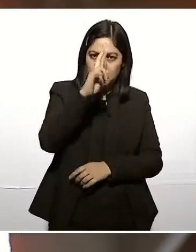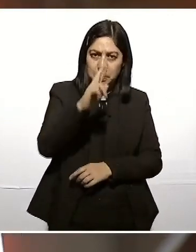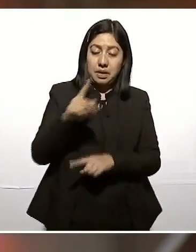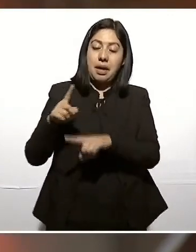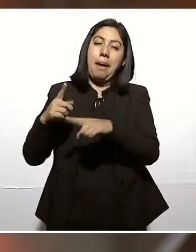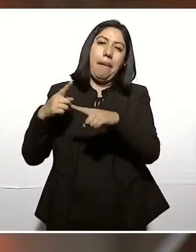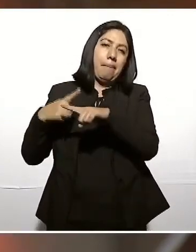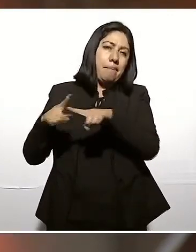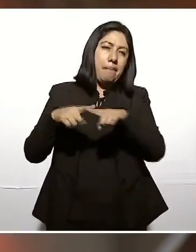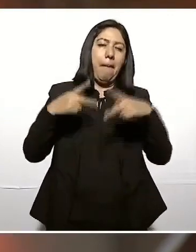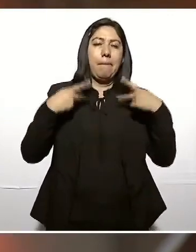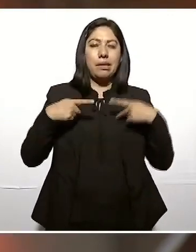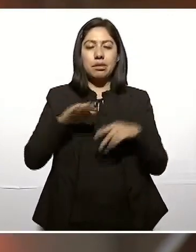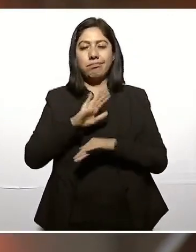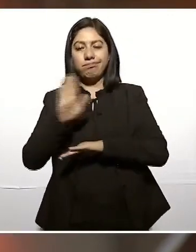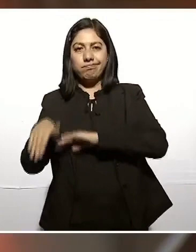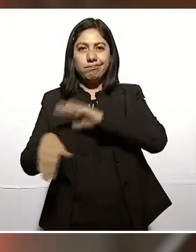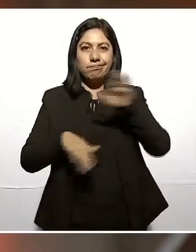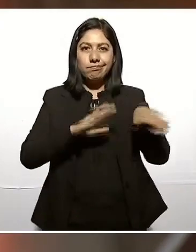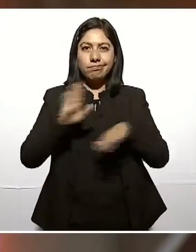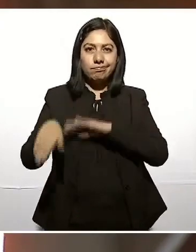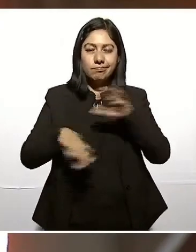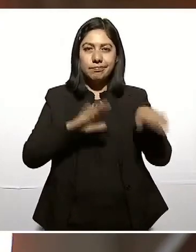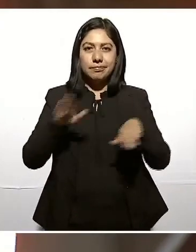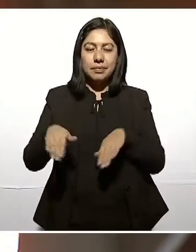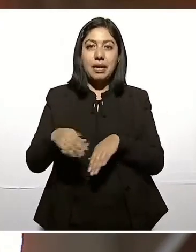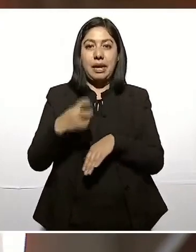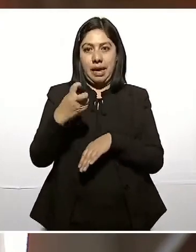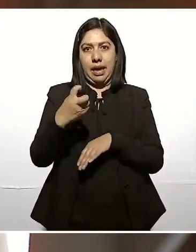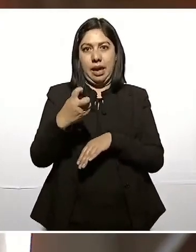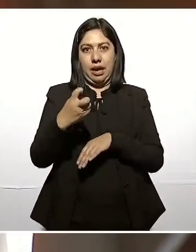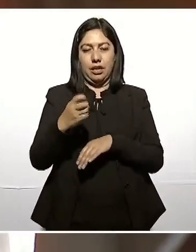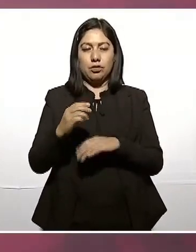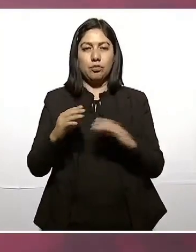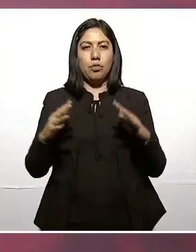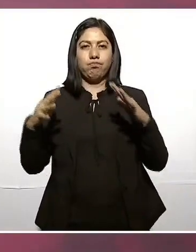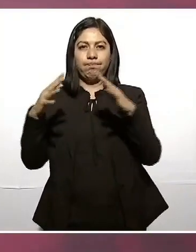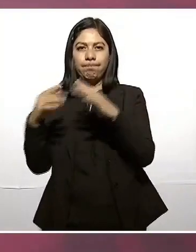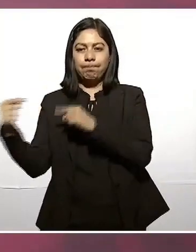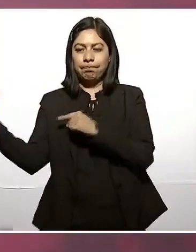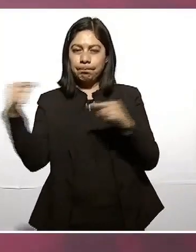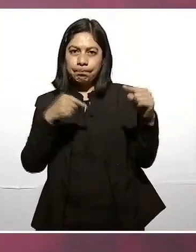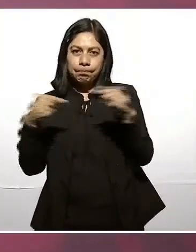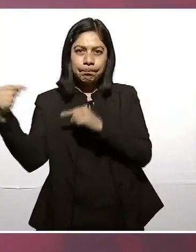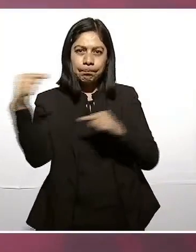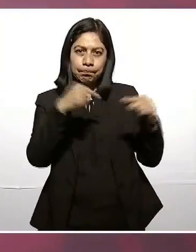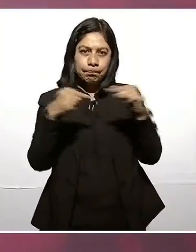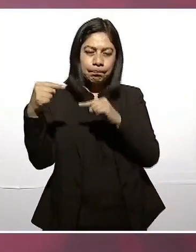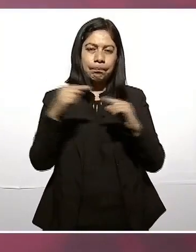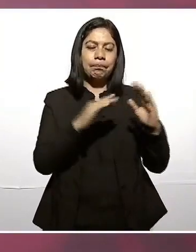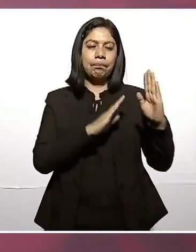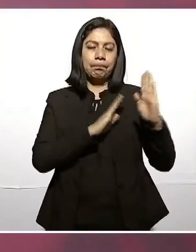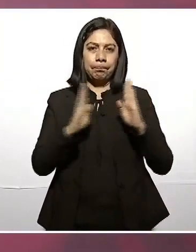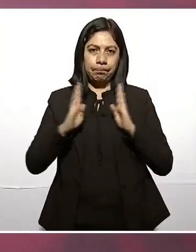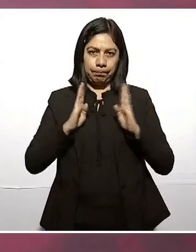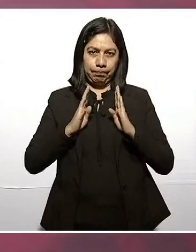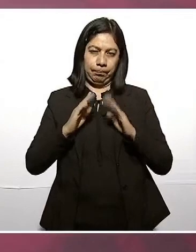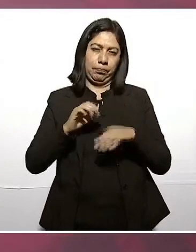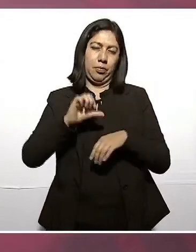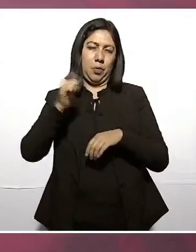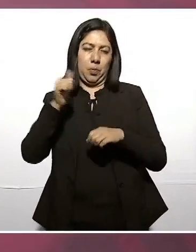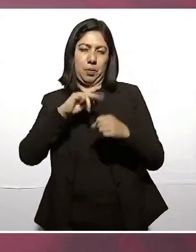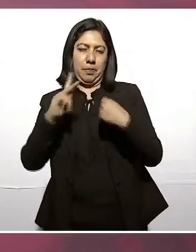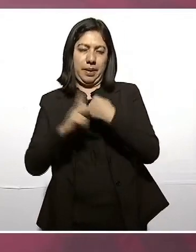muchos civiles que se enfrentaron a las tropas invasoras.